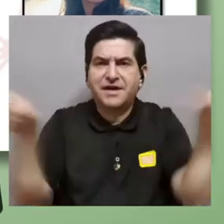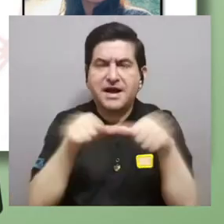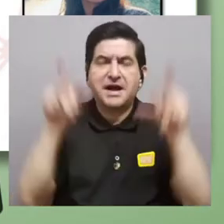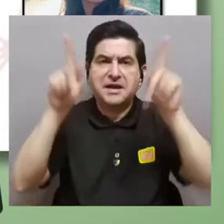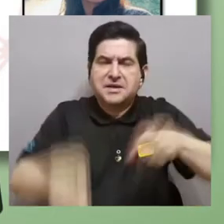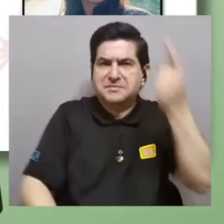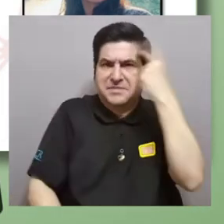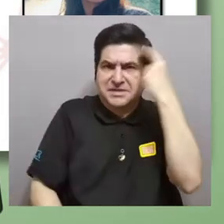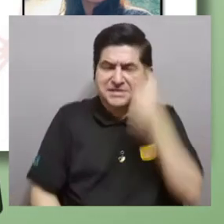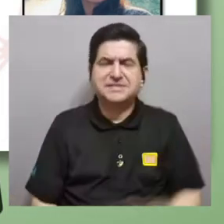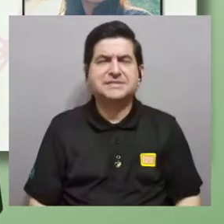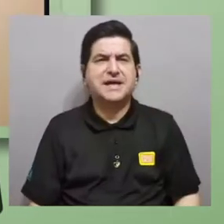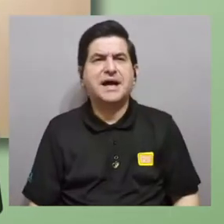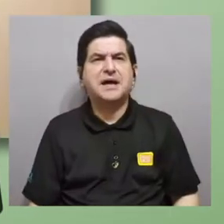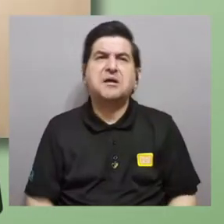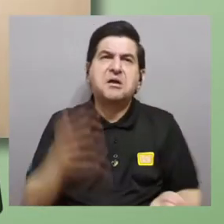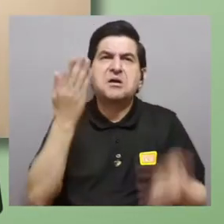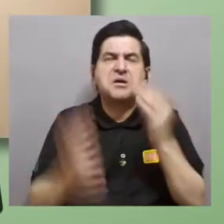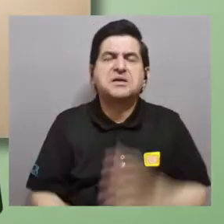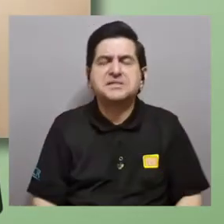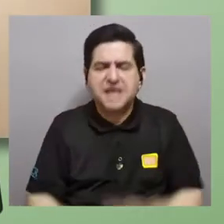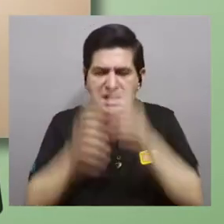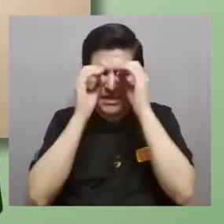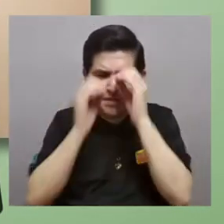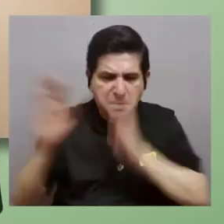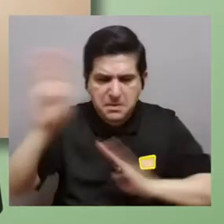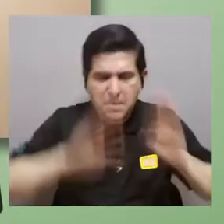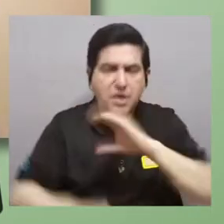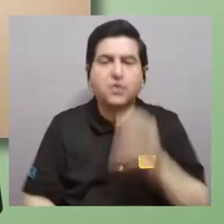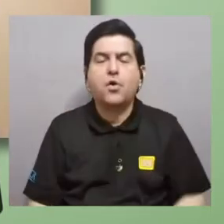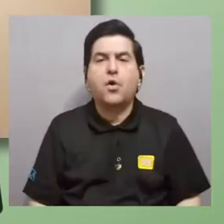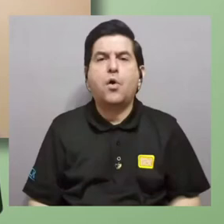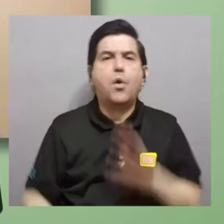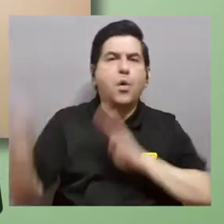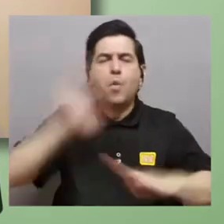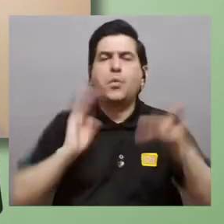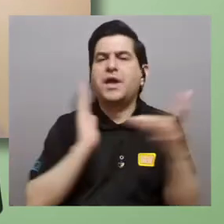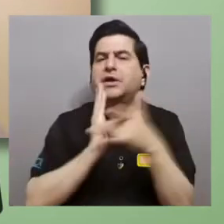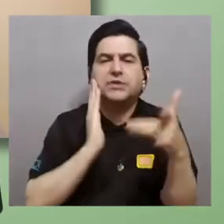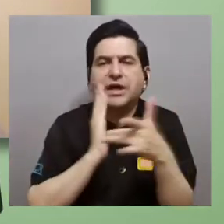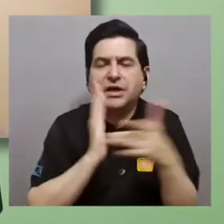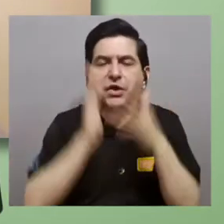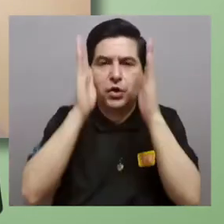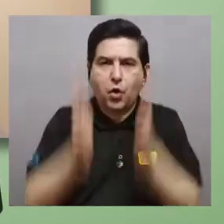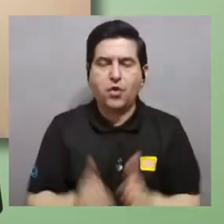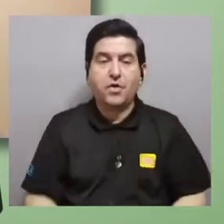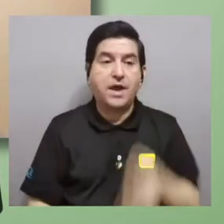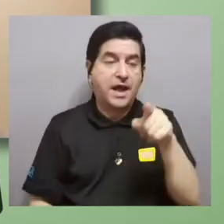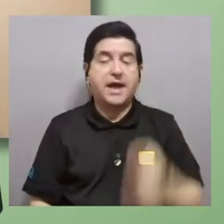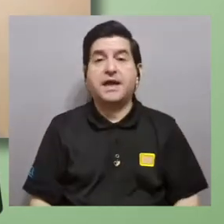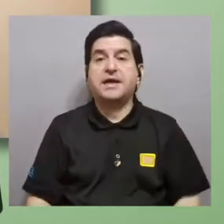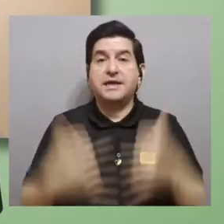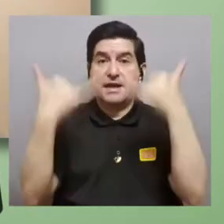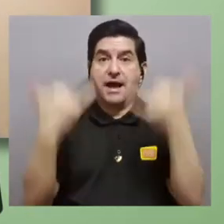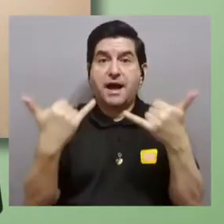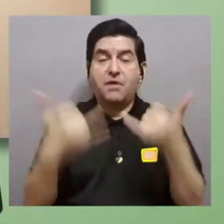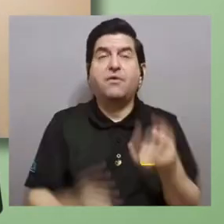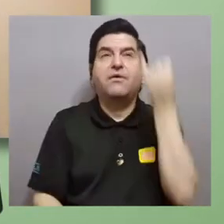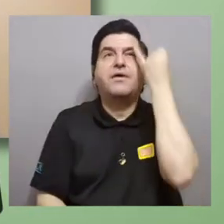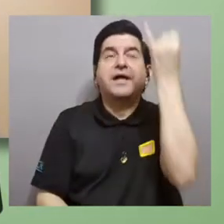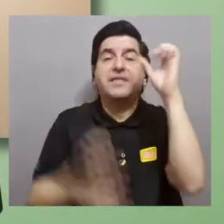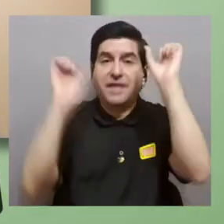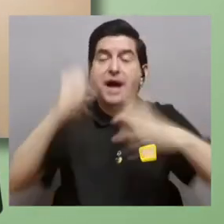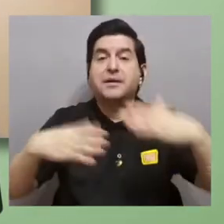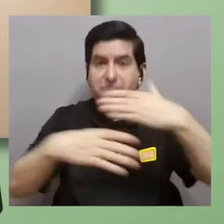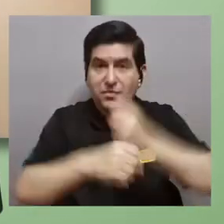un área que cualquiera diría que es de una microbióloga o de una biotecnóloga, pues la imagen que ella tiene